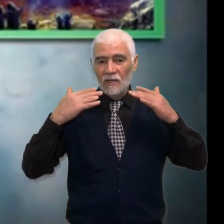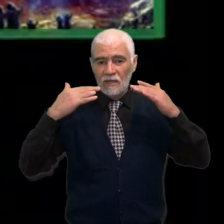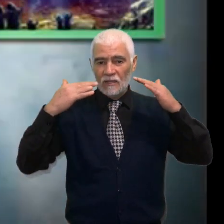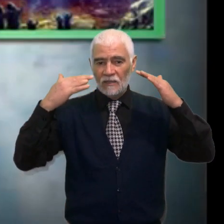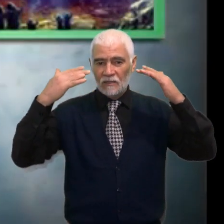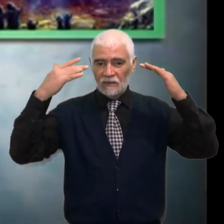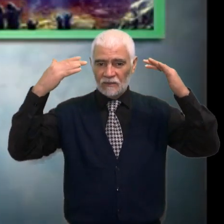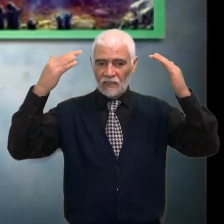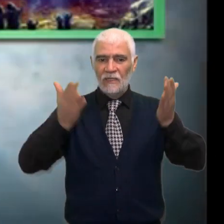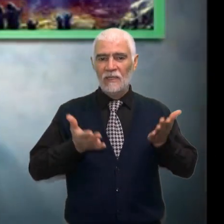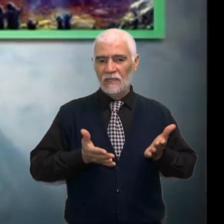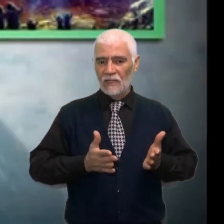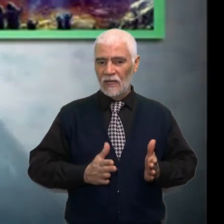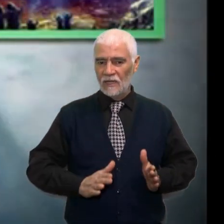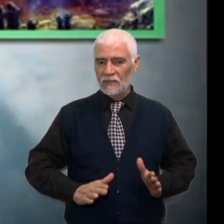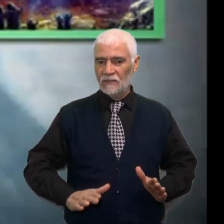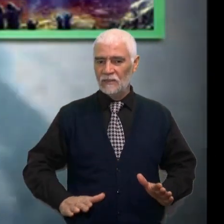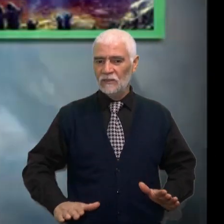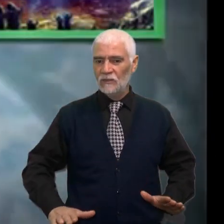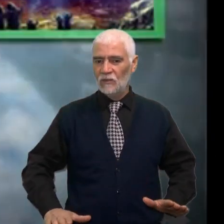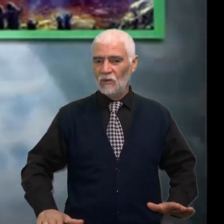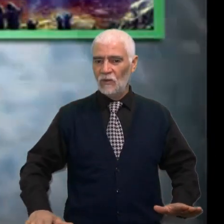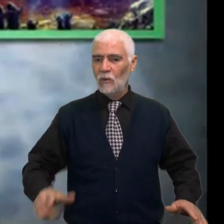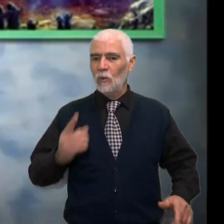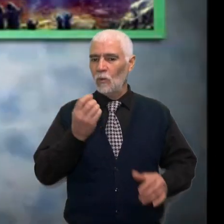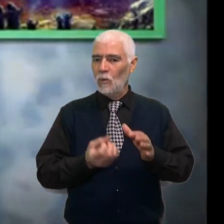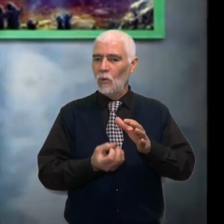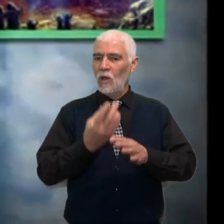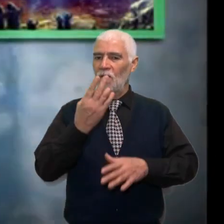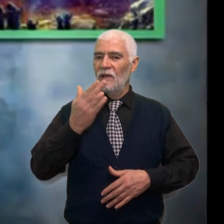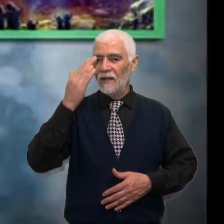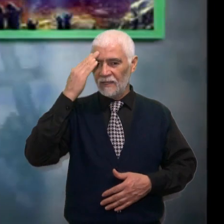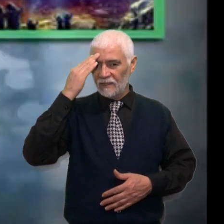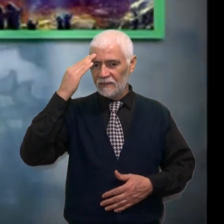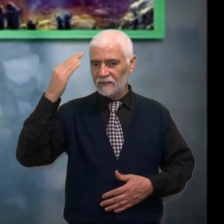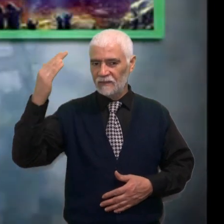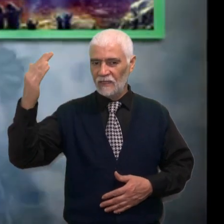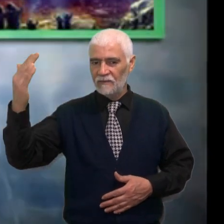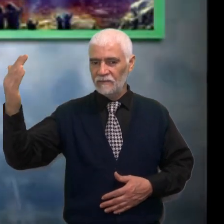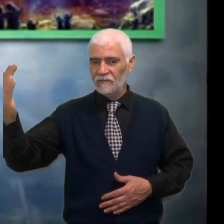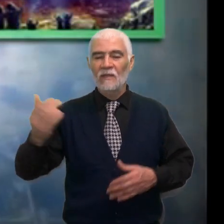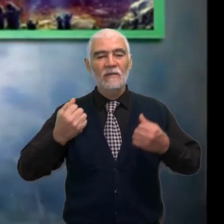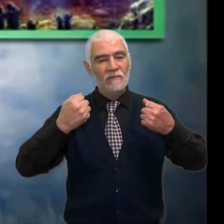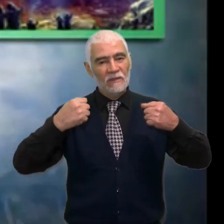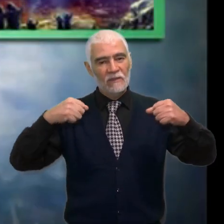alegría Nació un nuevo día